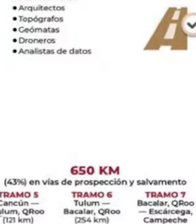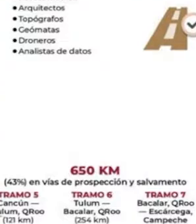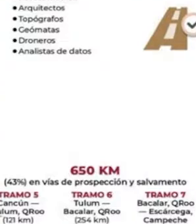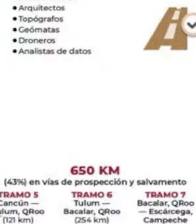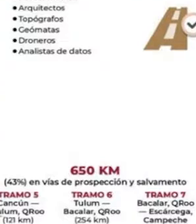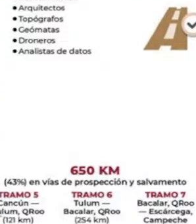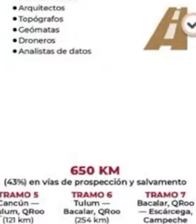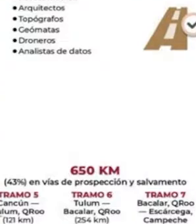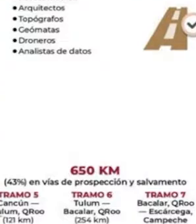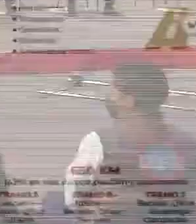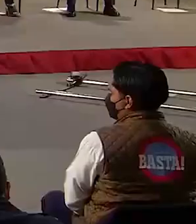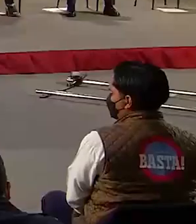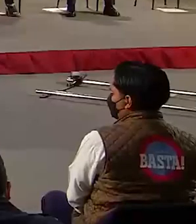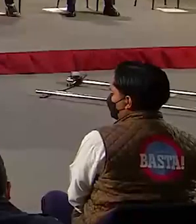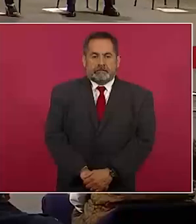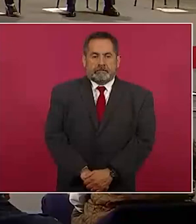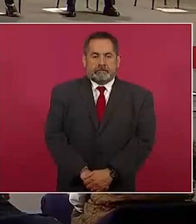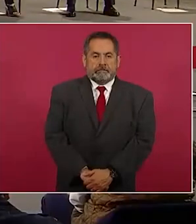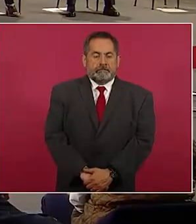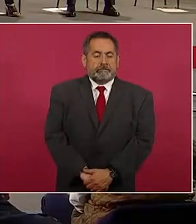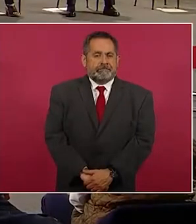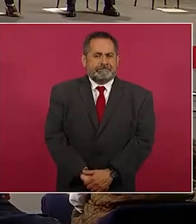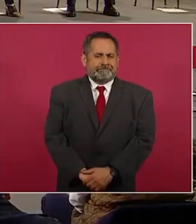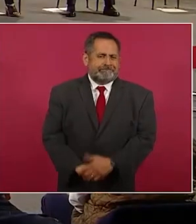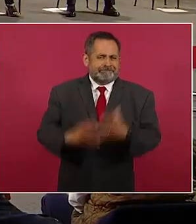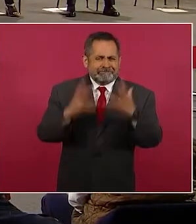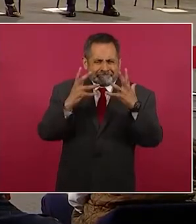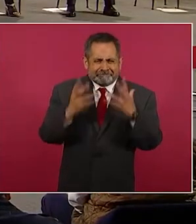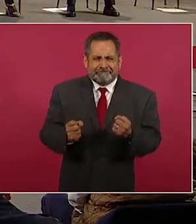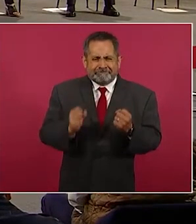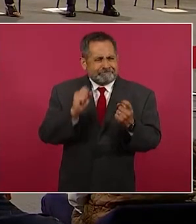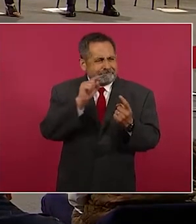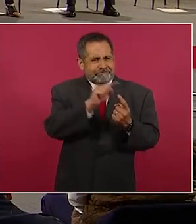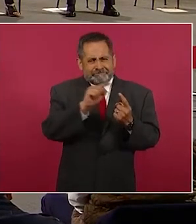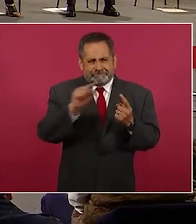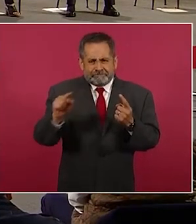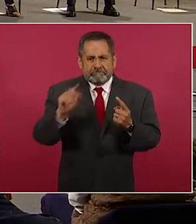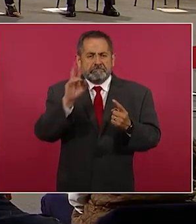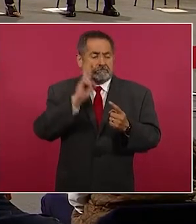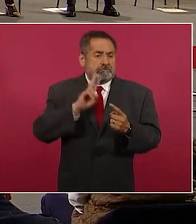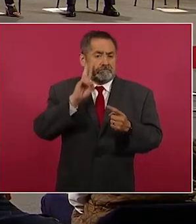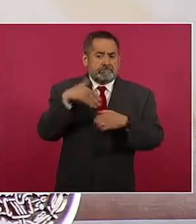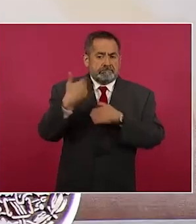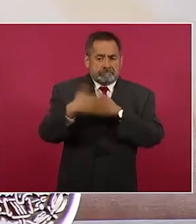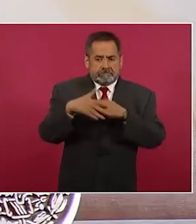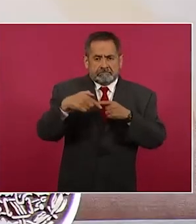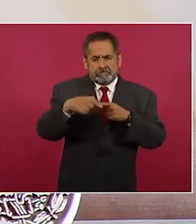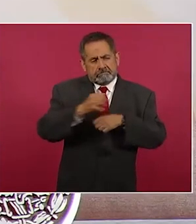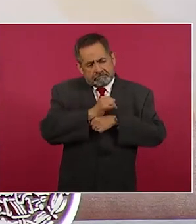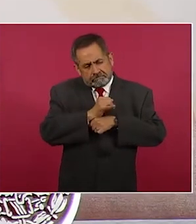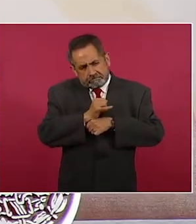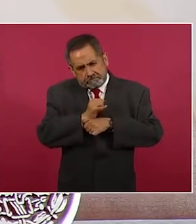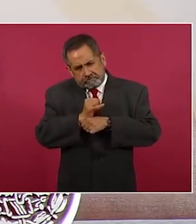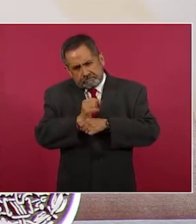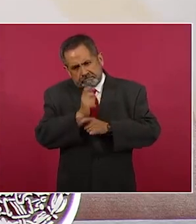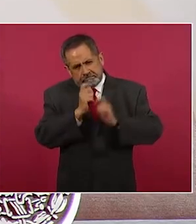ser considerados para su investigación, pero también para su destino